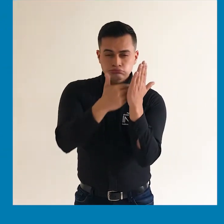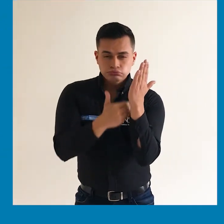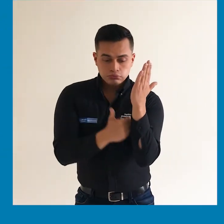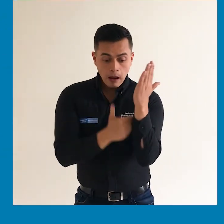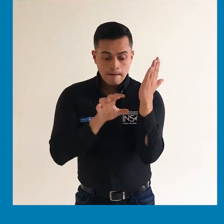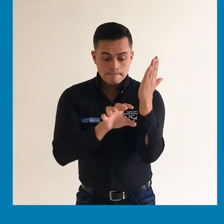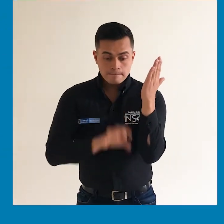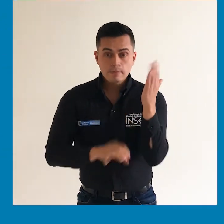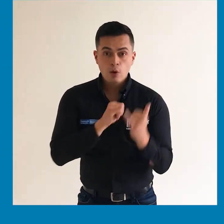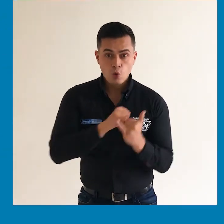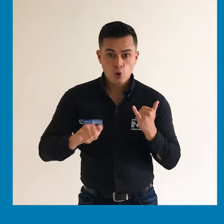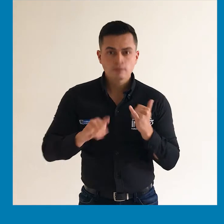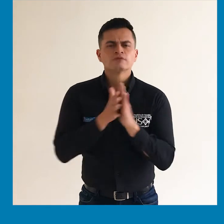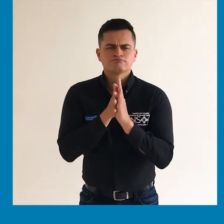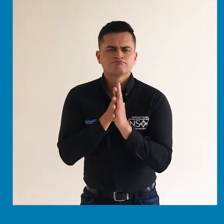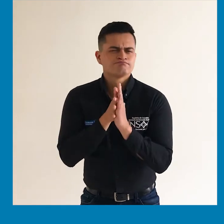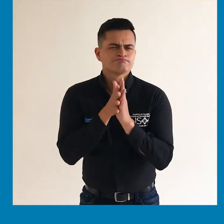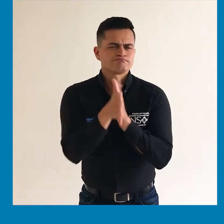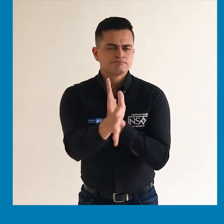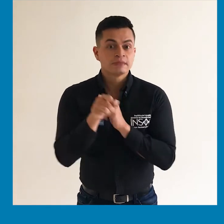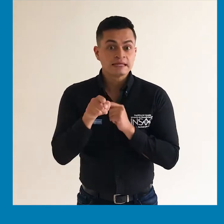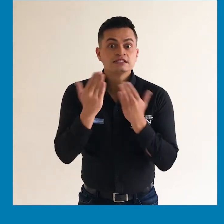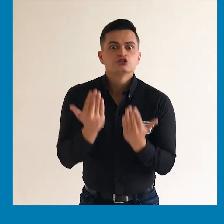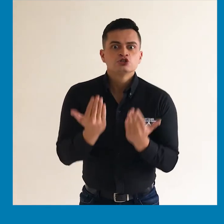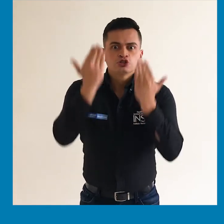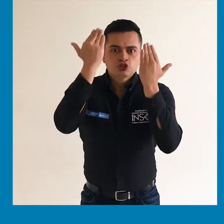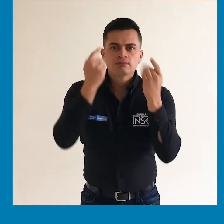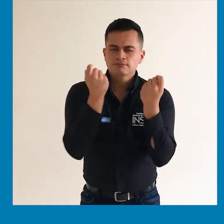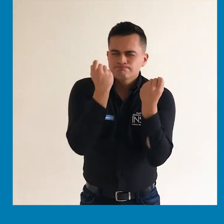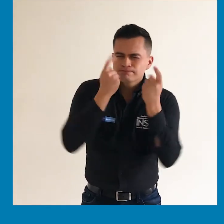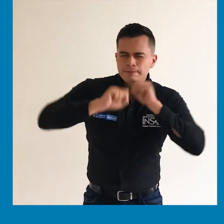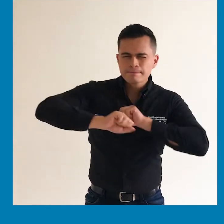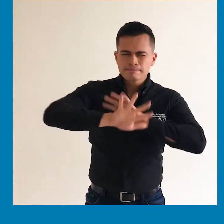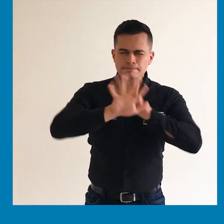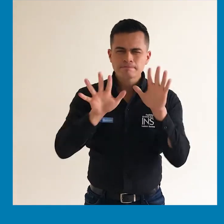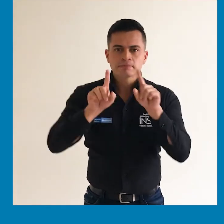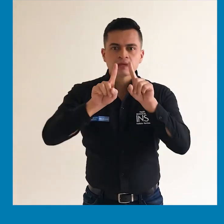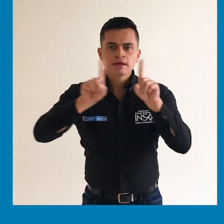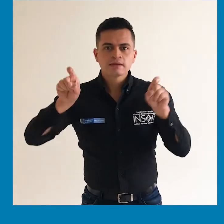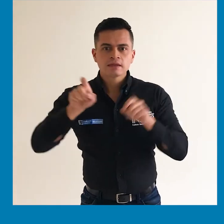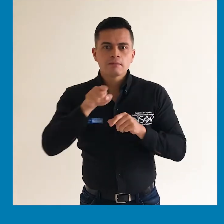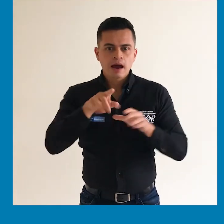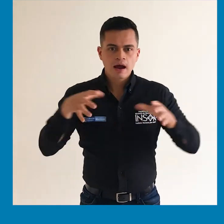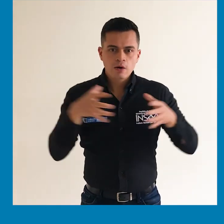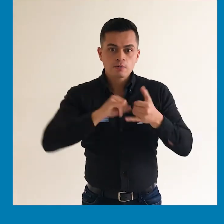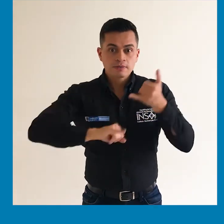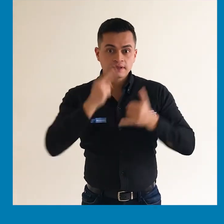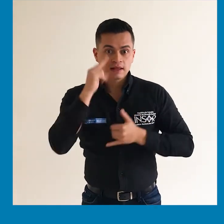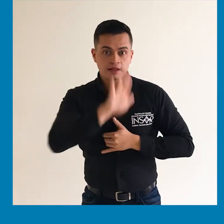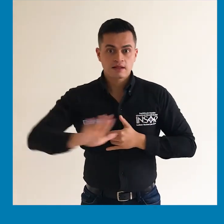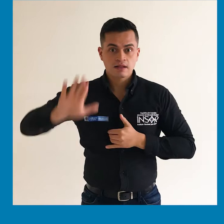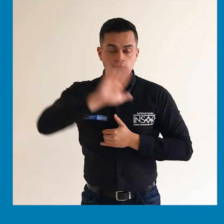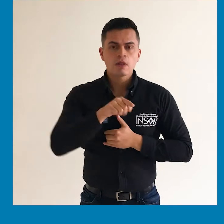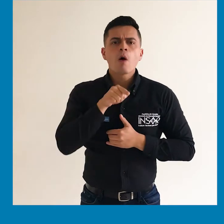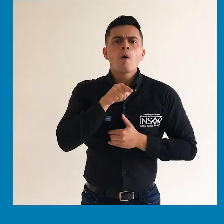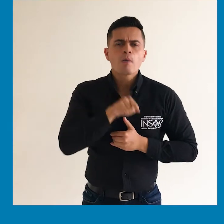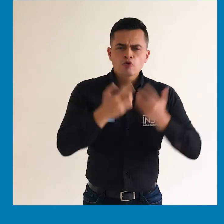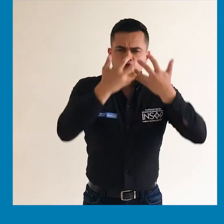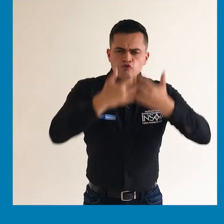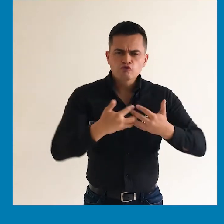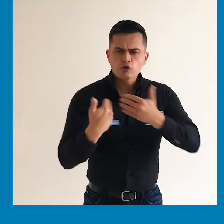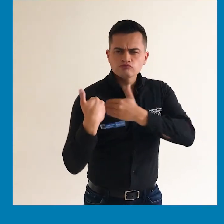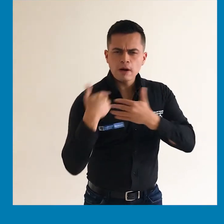Continuaremos con los dos últimos contenidos que hacen parte de este proyecto de decreto y que le ayudarán a entender con claridad